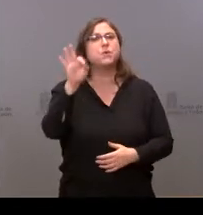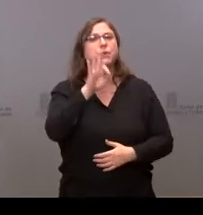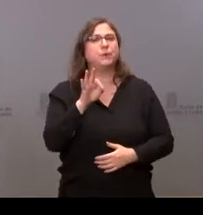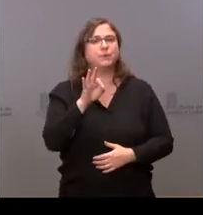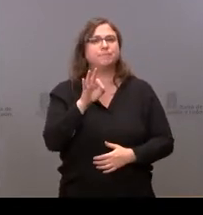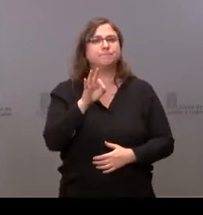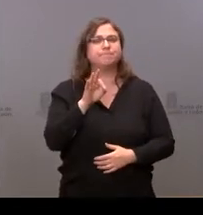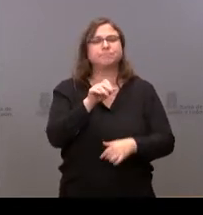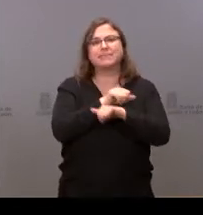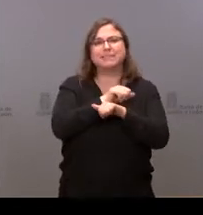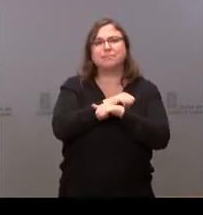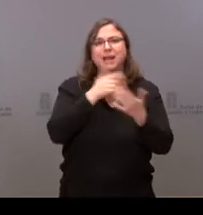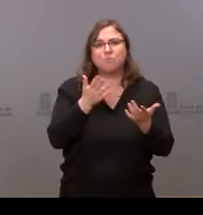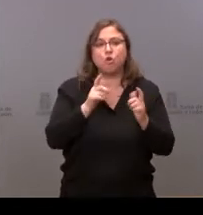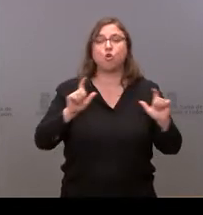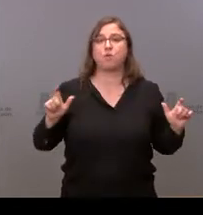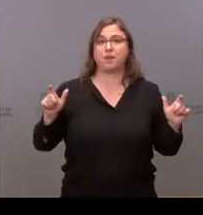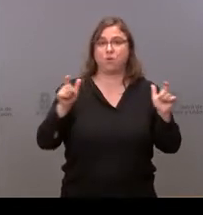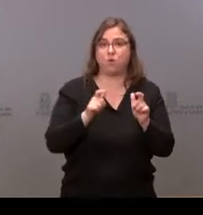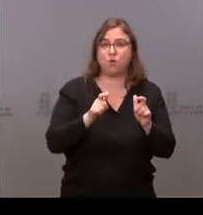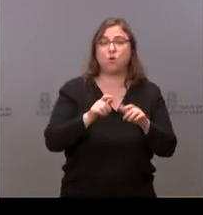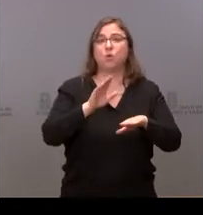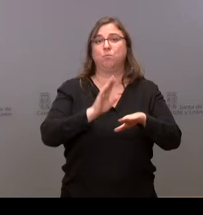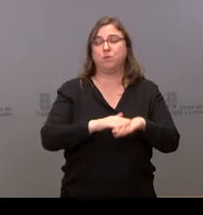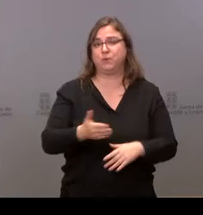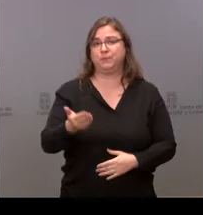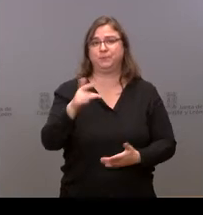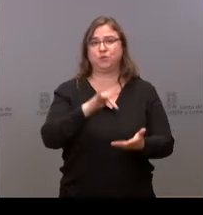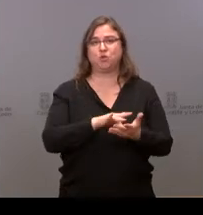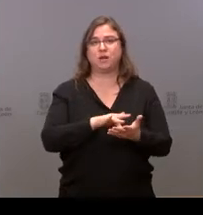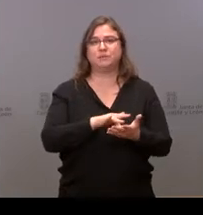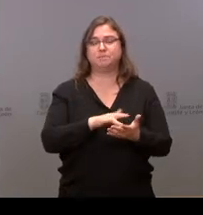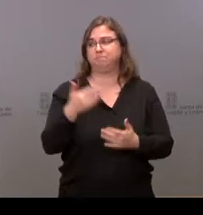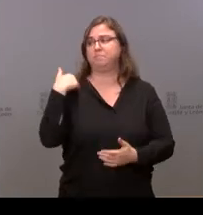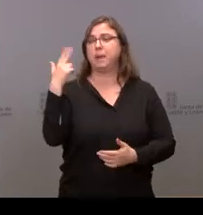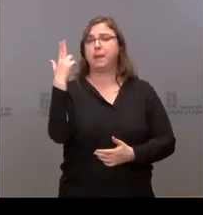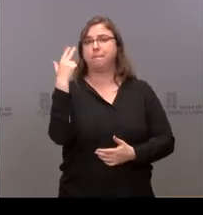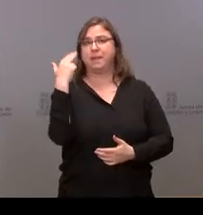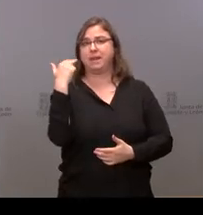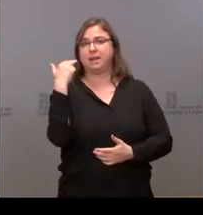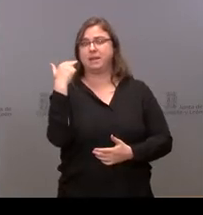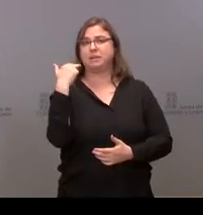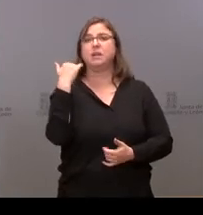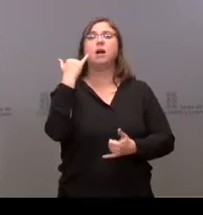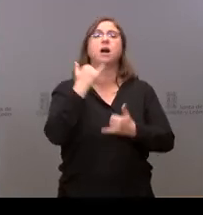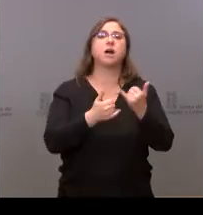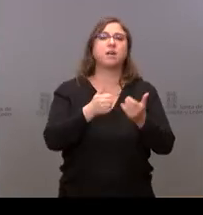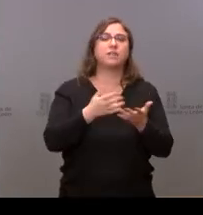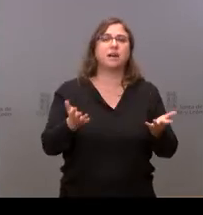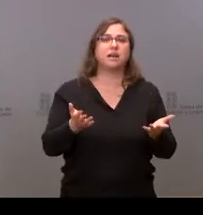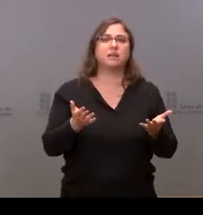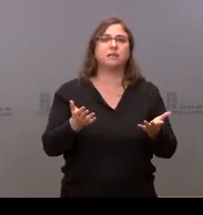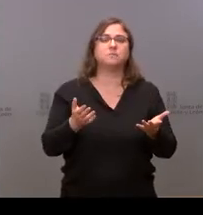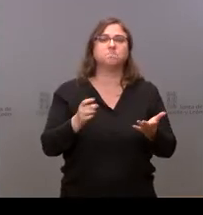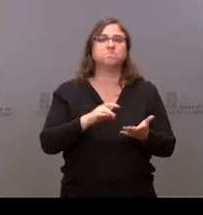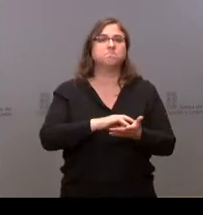¿qué esperan de esa reunión después de que de la reunión del viernes pasado saliera un acta a la